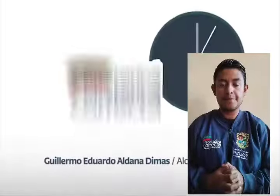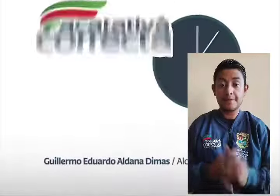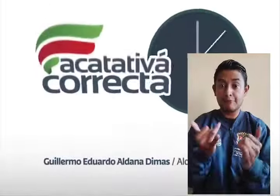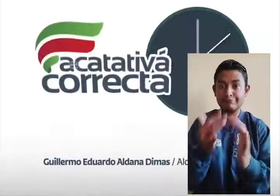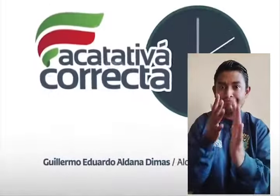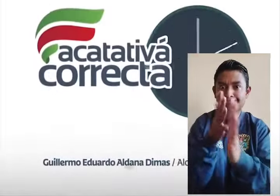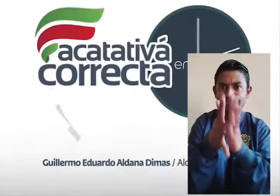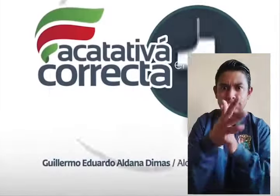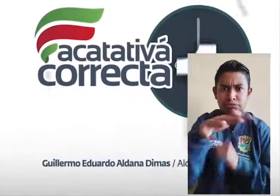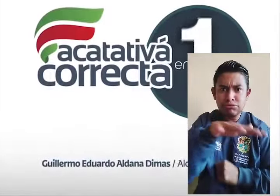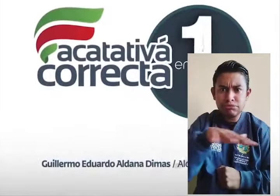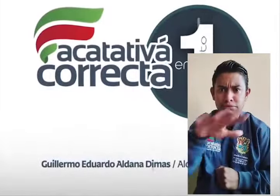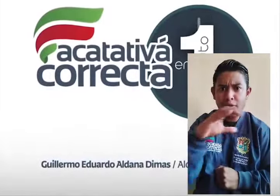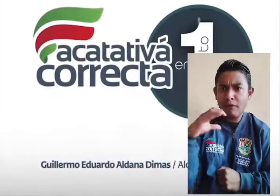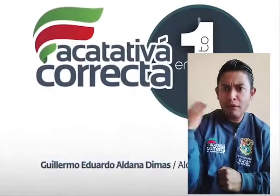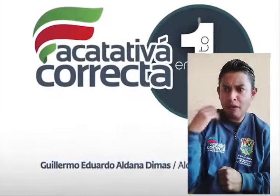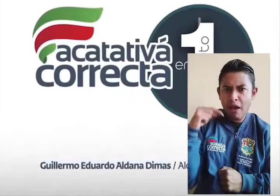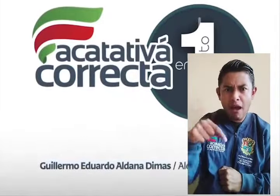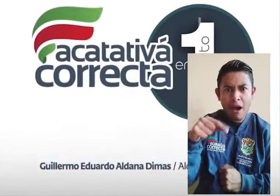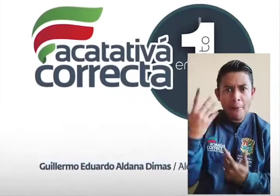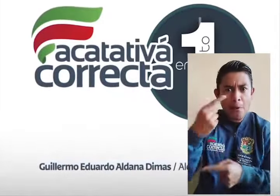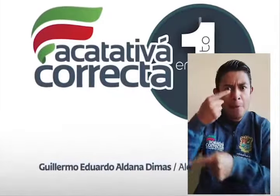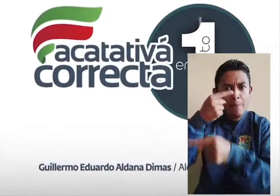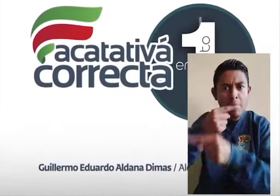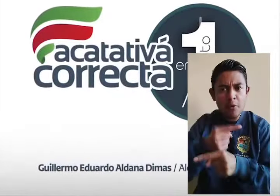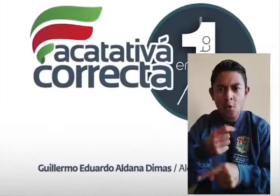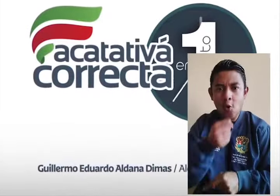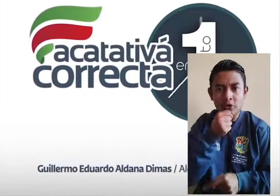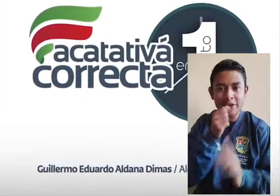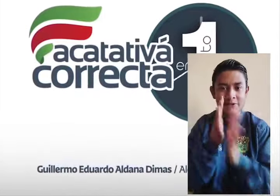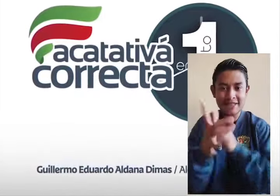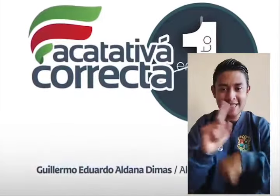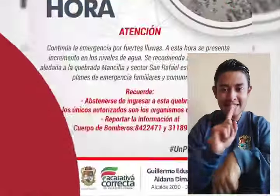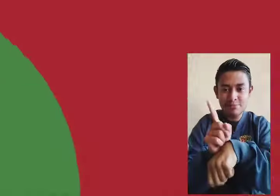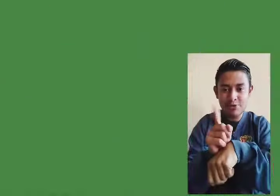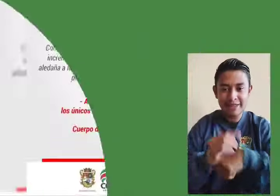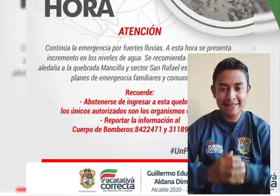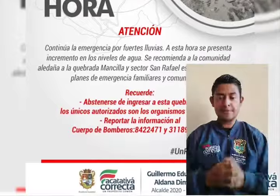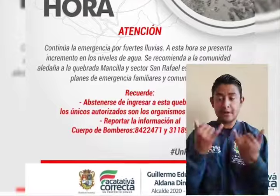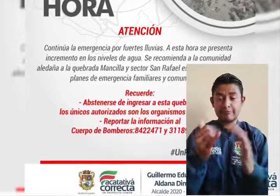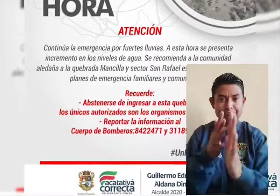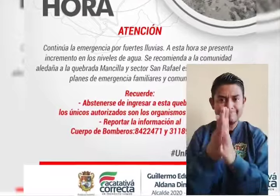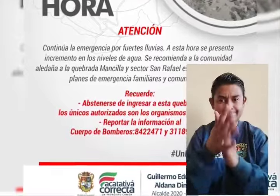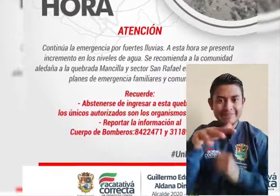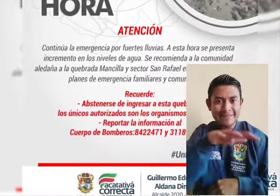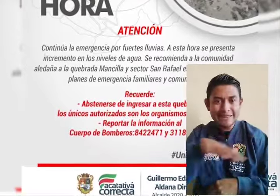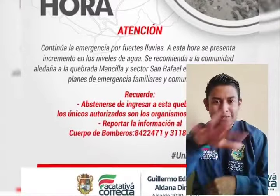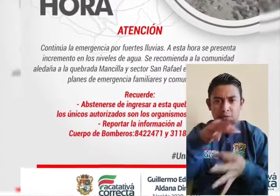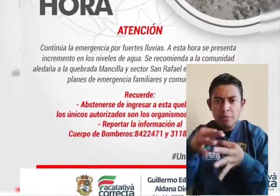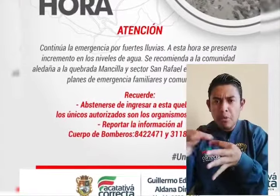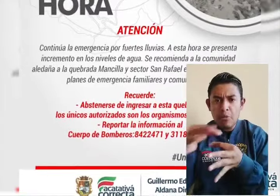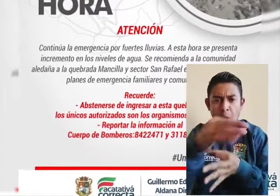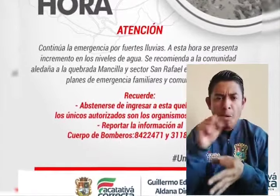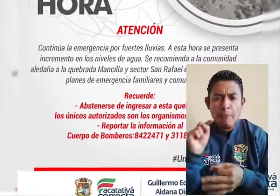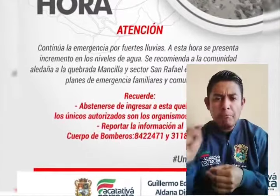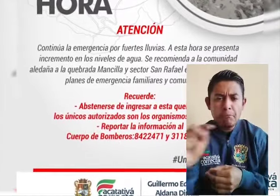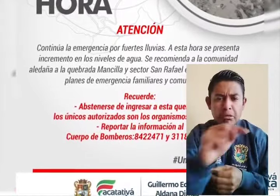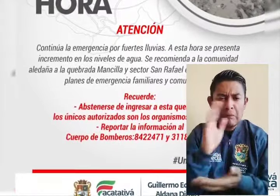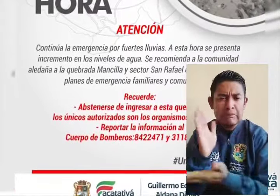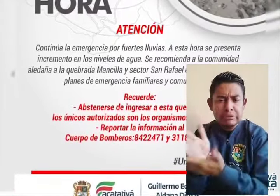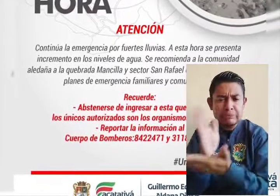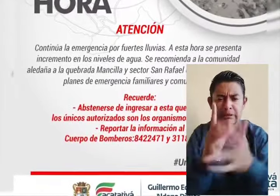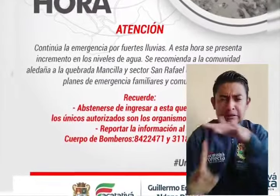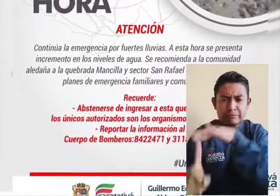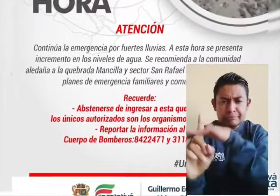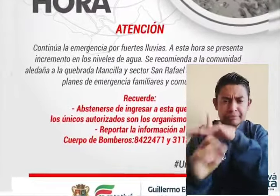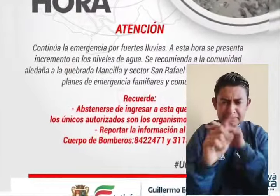Conozca las principales noticias de esta semana del Gobierno Municipal, facatativa correcta, un propósito común. La Administración Municipal declaró